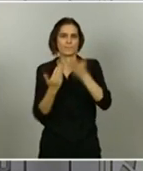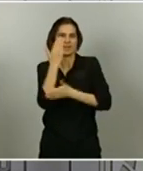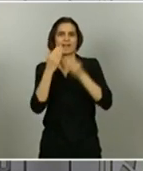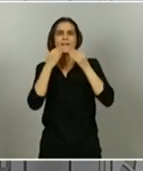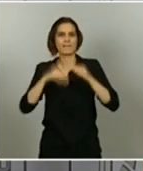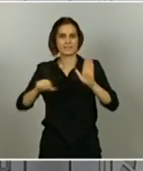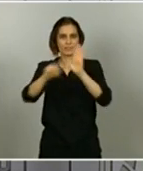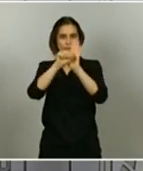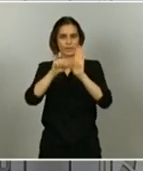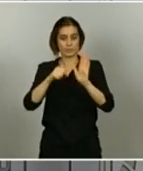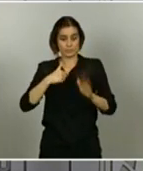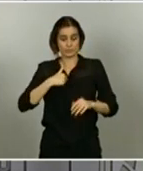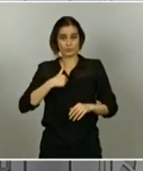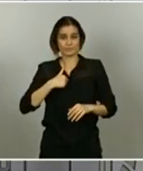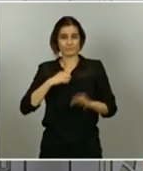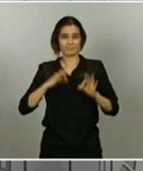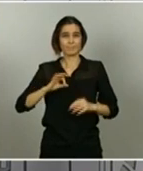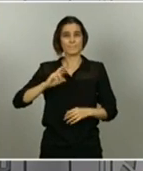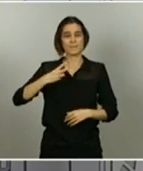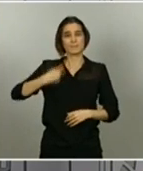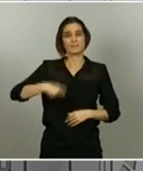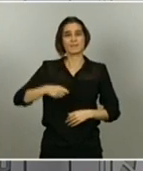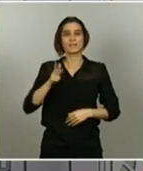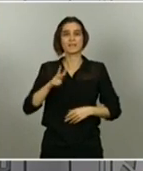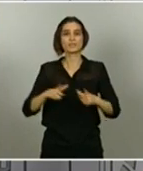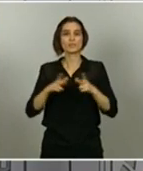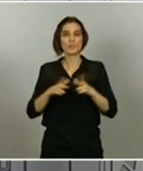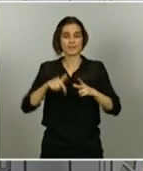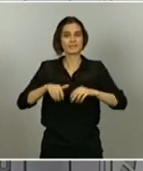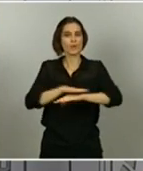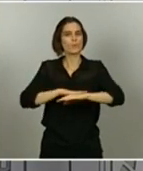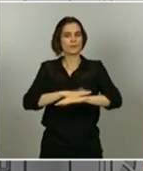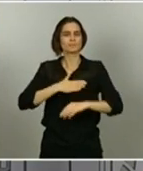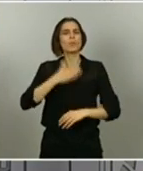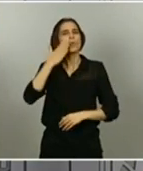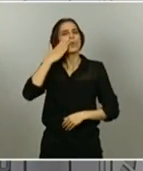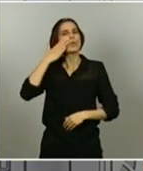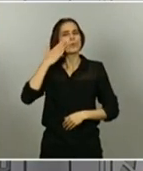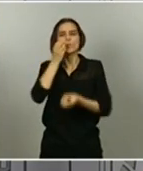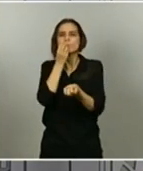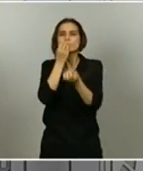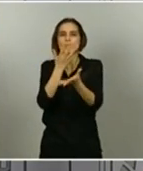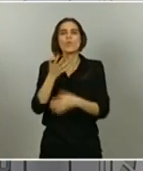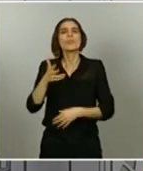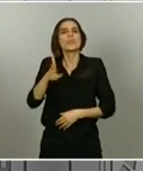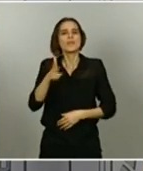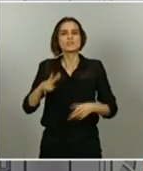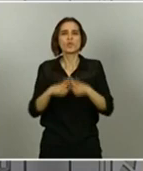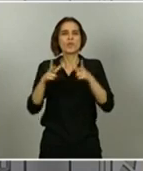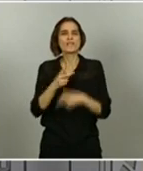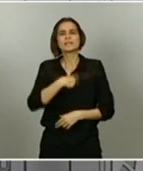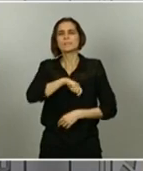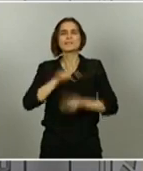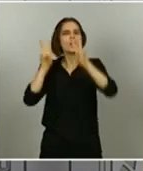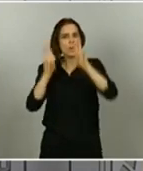vicepresidente de Derechos Sociales de este Gobierno, anunciar que hoy nace un nuevo derecho social en España. Un ingreso mínimo